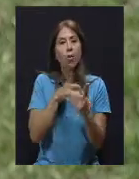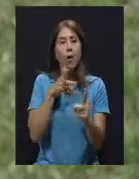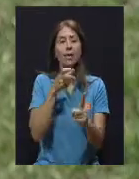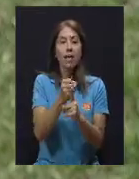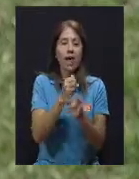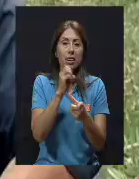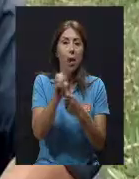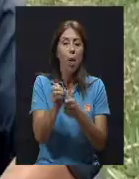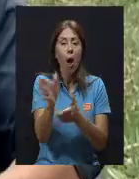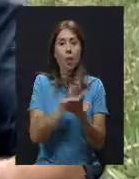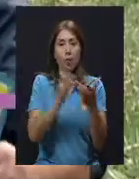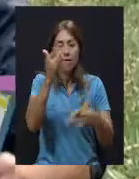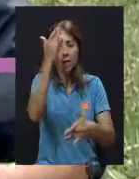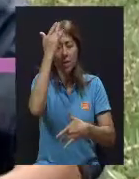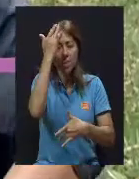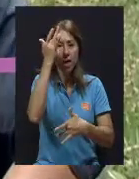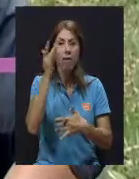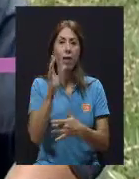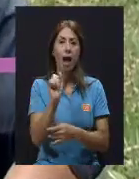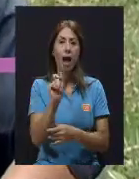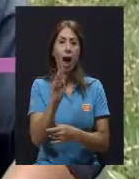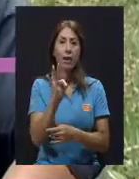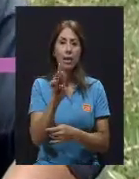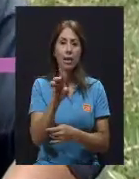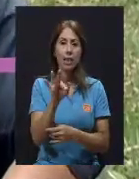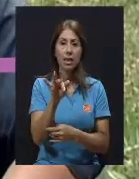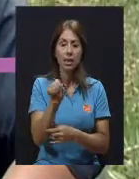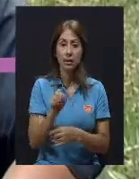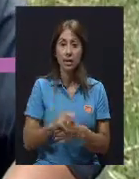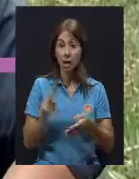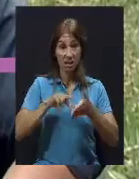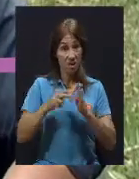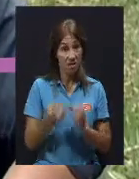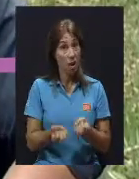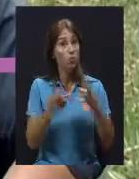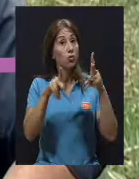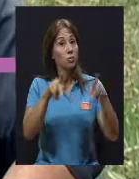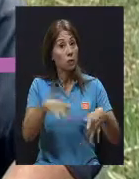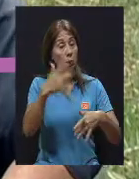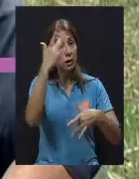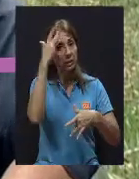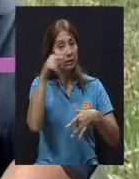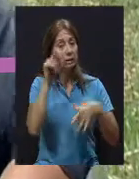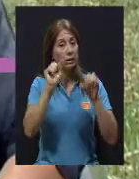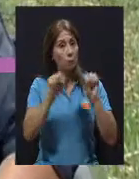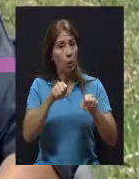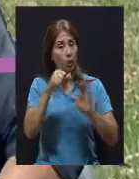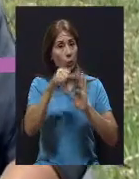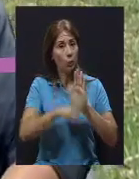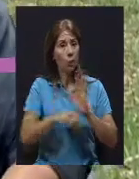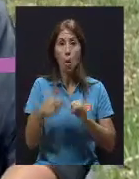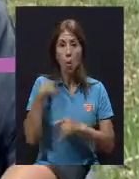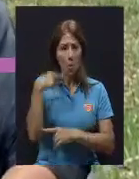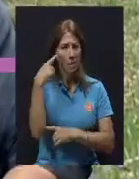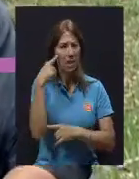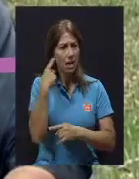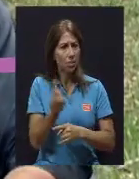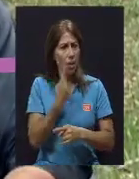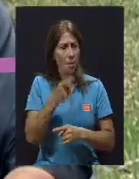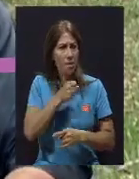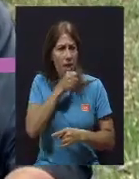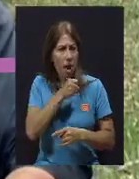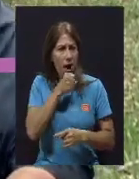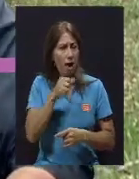etc. Sí, abarca un gran periodo de pacientes, ¿verdad? Porque uno pensaría que solo los adultos mayores están